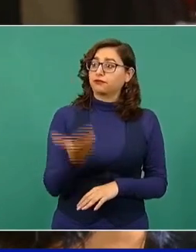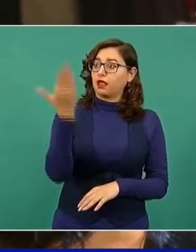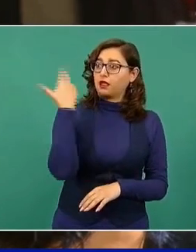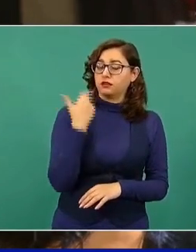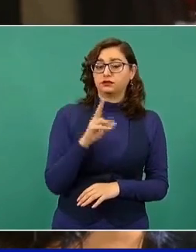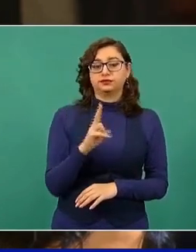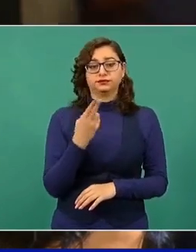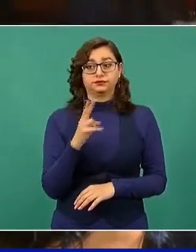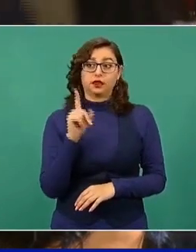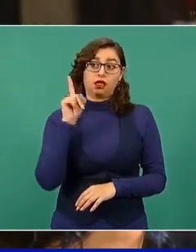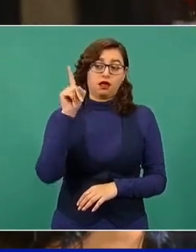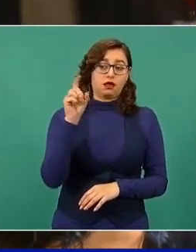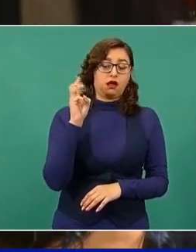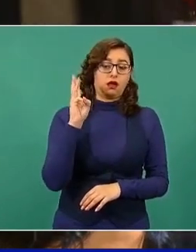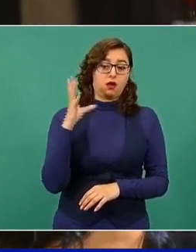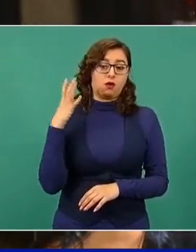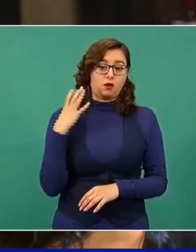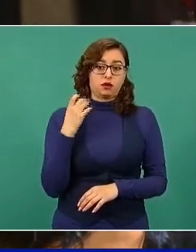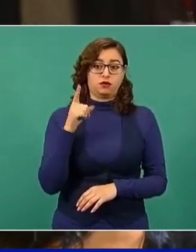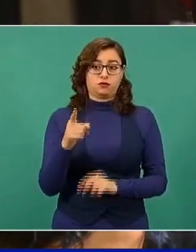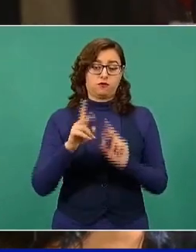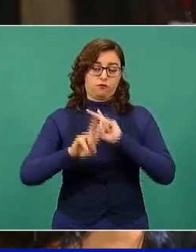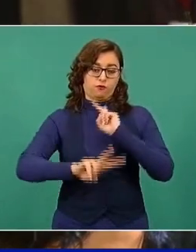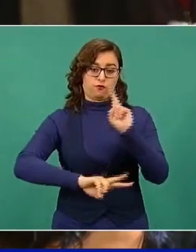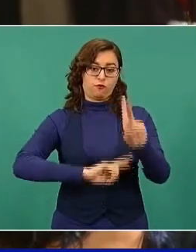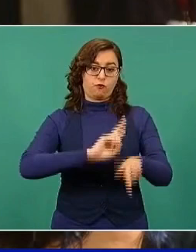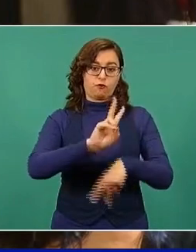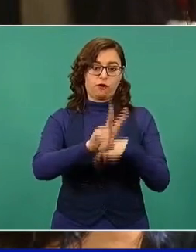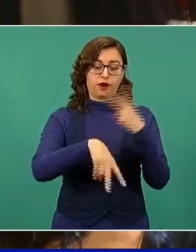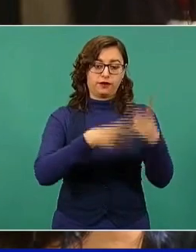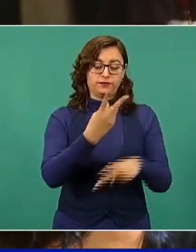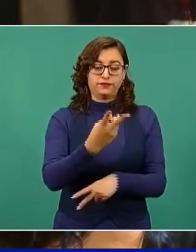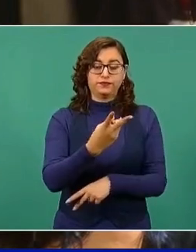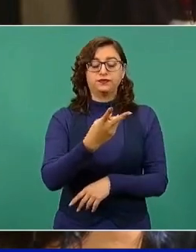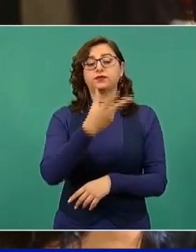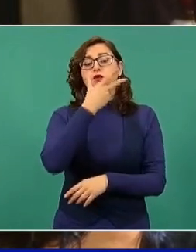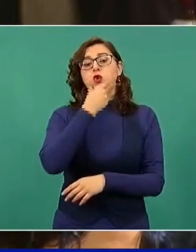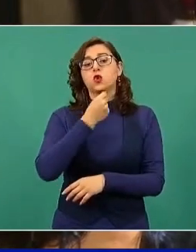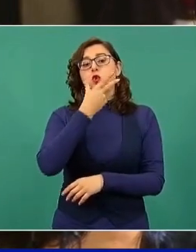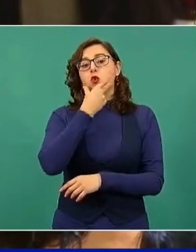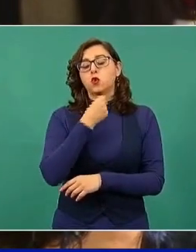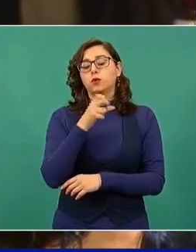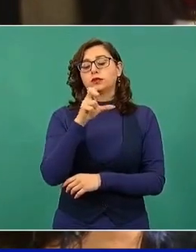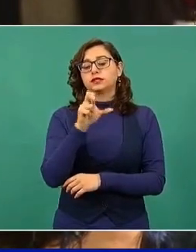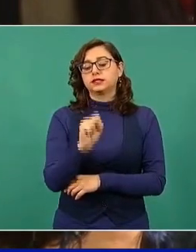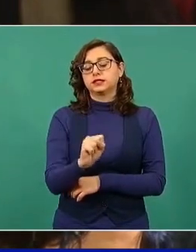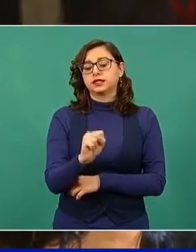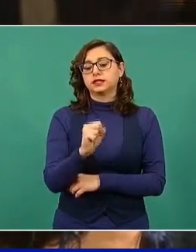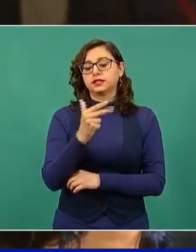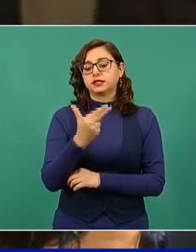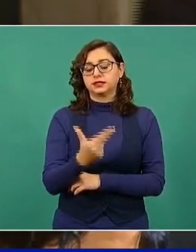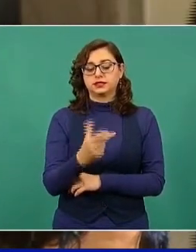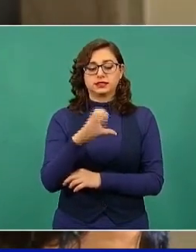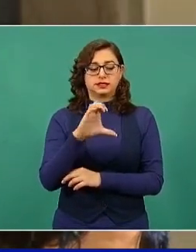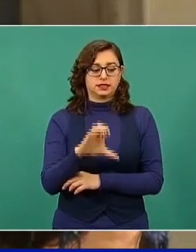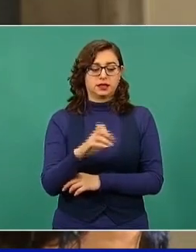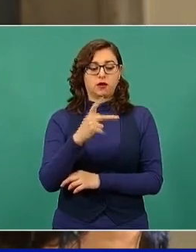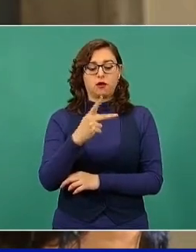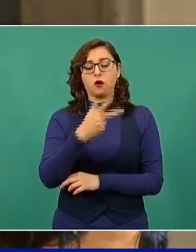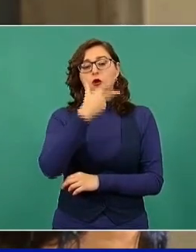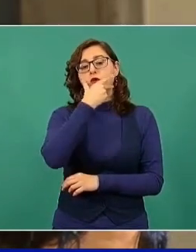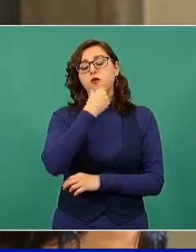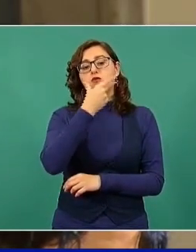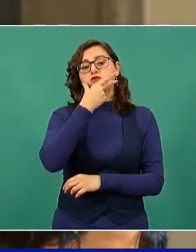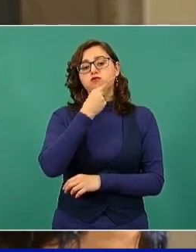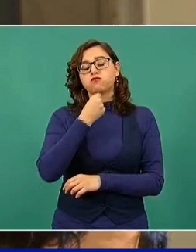el secretario de Hacienda y Crédito Público, el doctor Rogelio Ramírez